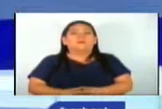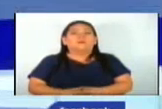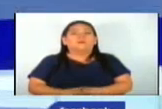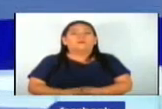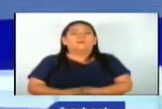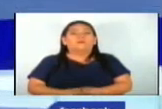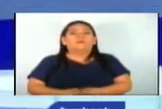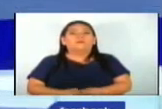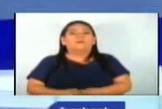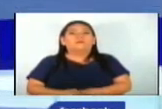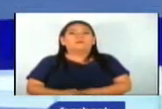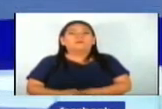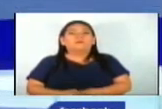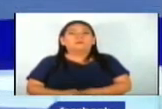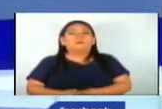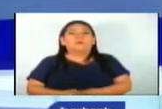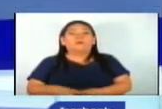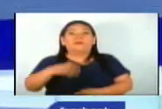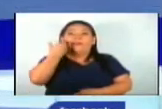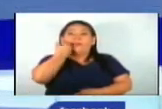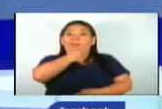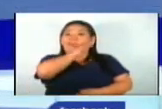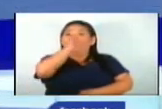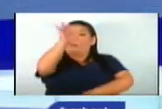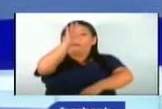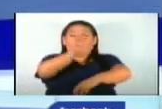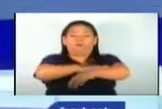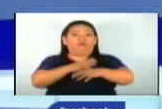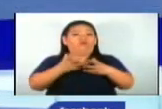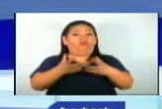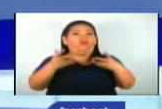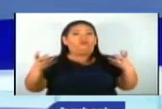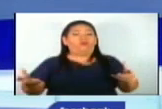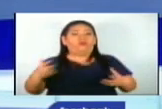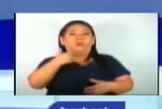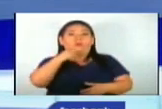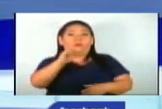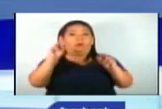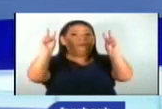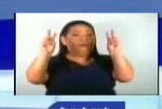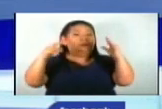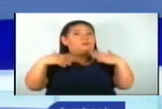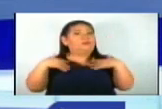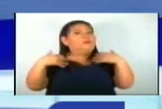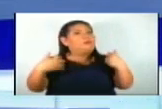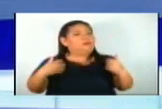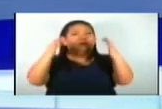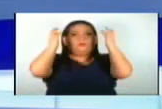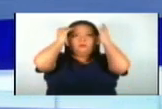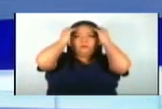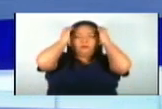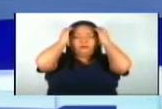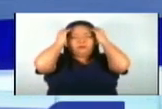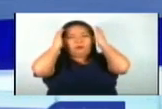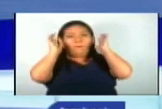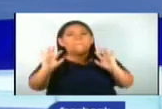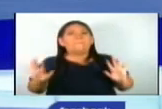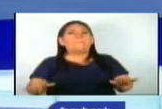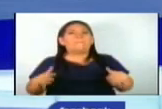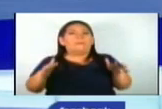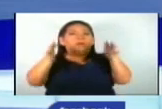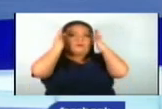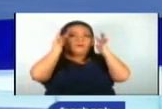El incremento en los casos de dengue sigue preocupando al sector salud en El Salvador, por lo que ya se están tomando medidas para